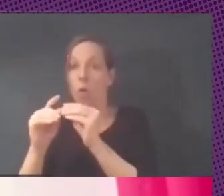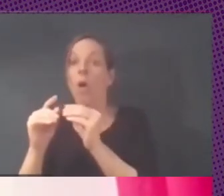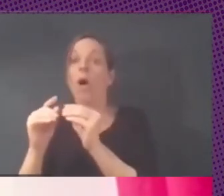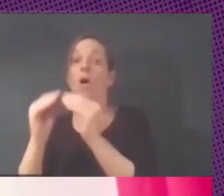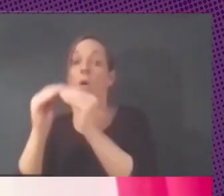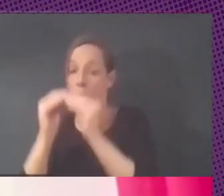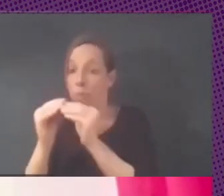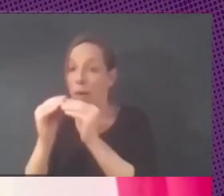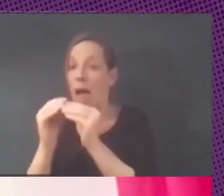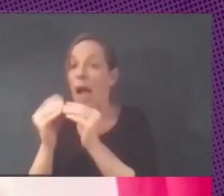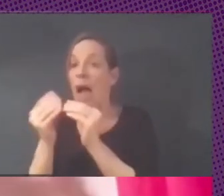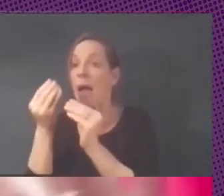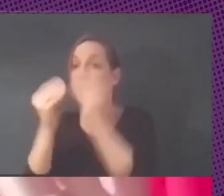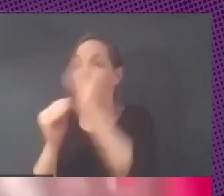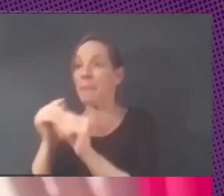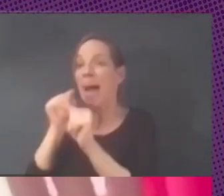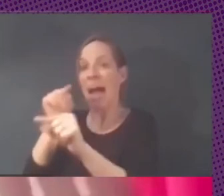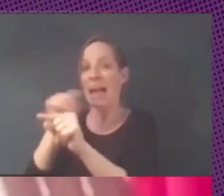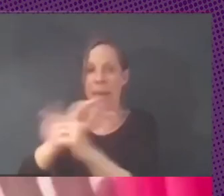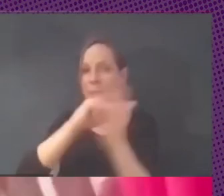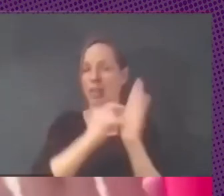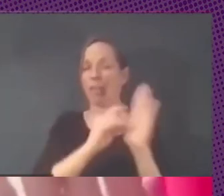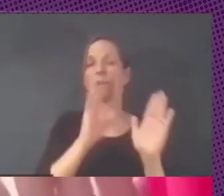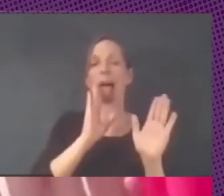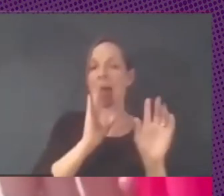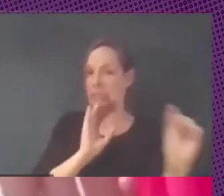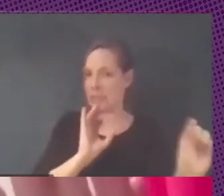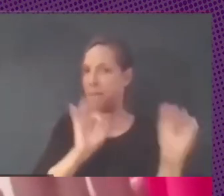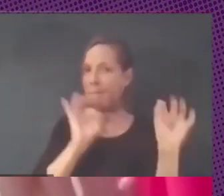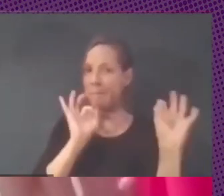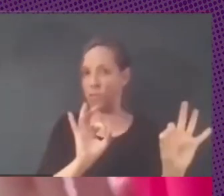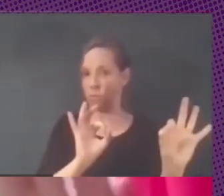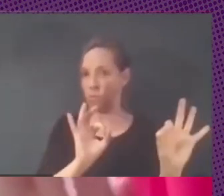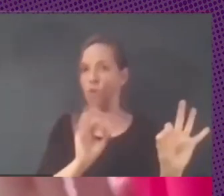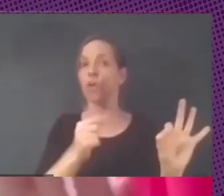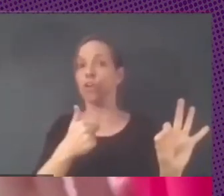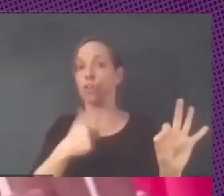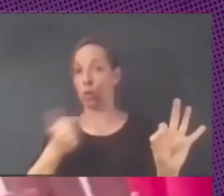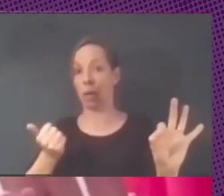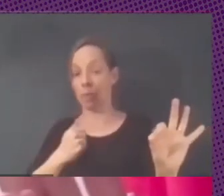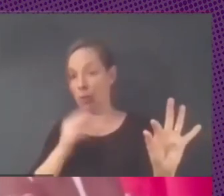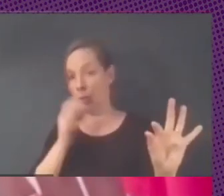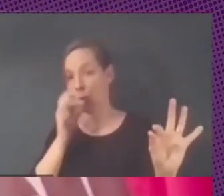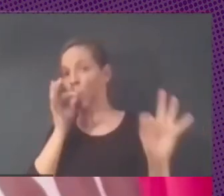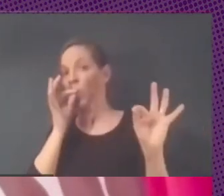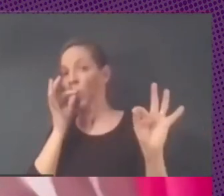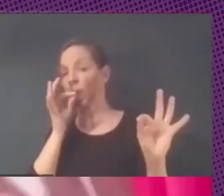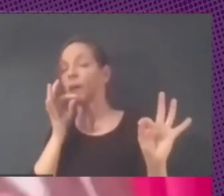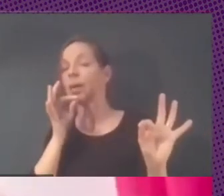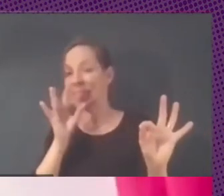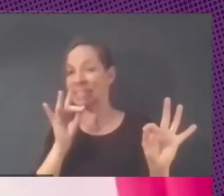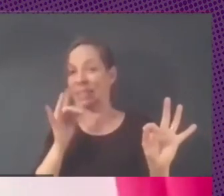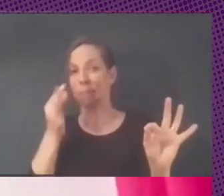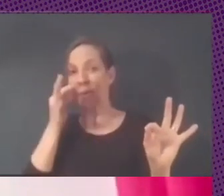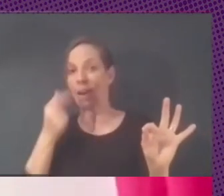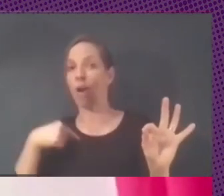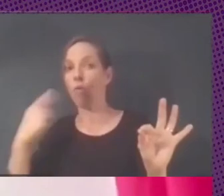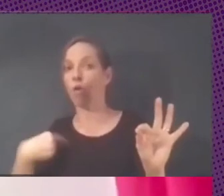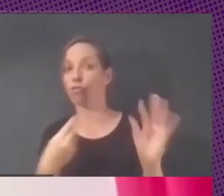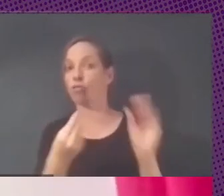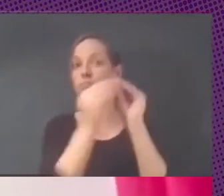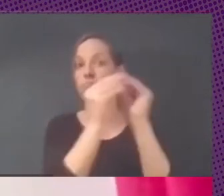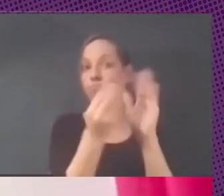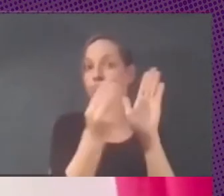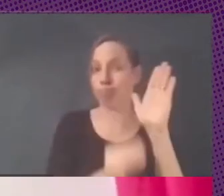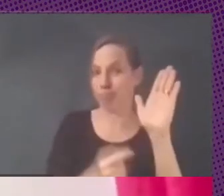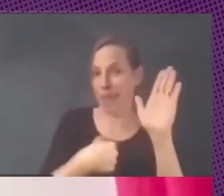centras en tu proyecto lo cual el proyecto original pues sí tú has bebido de él pero no hay luego una retroalimentación entonces eso es